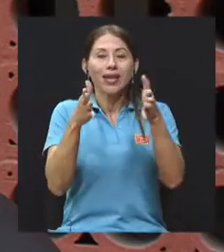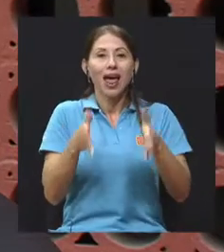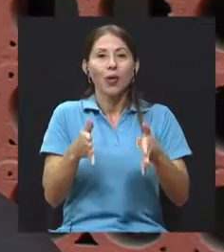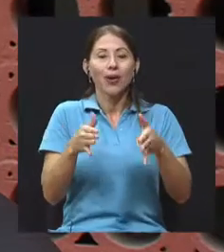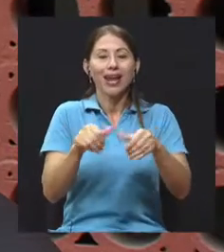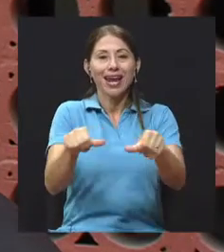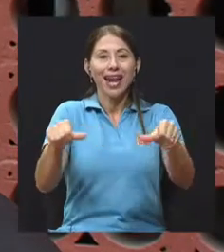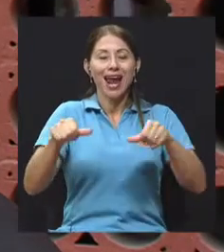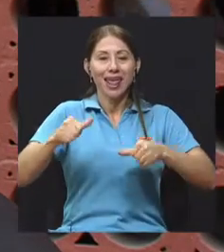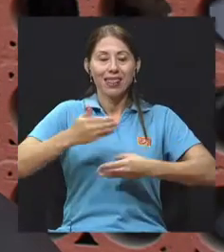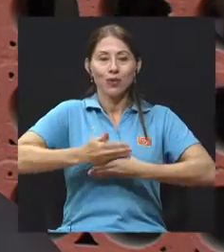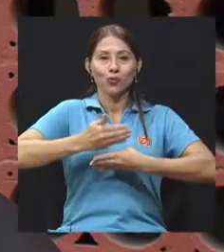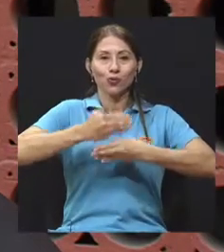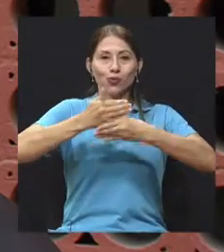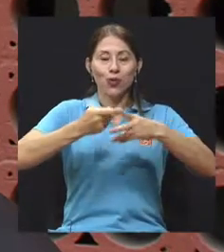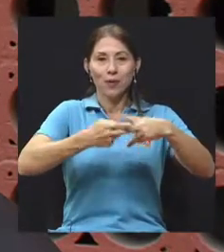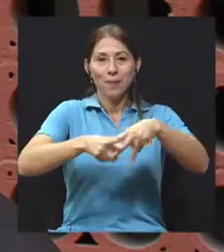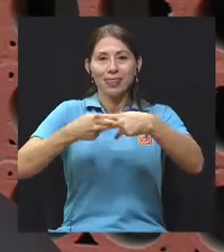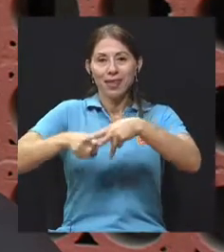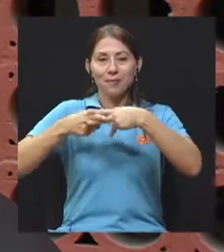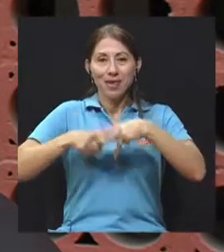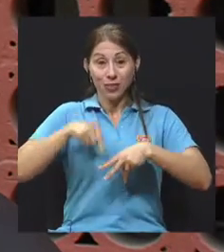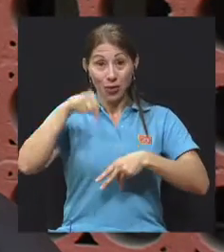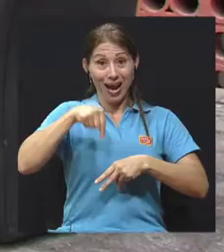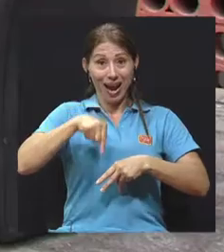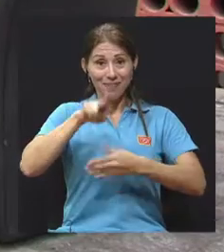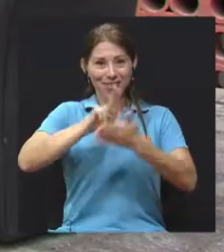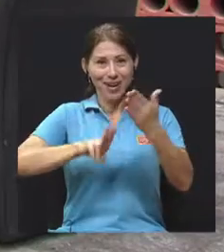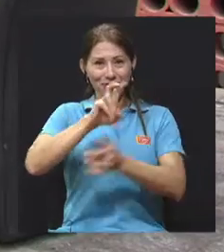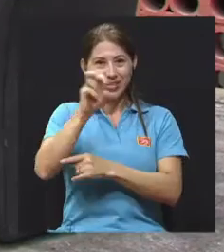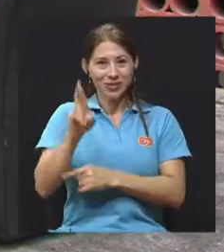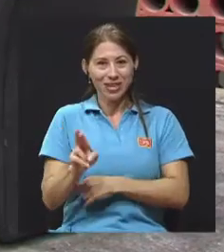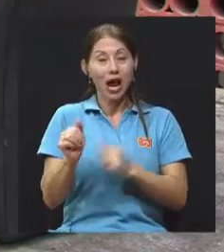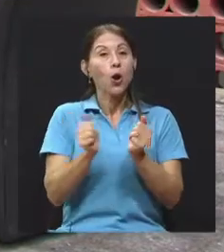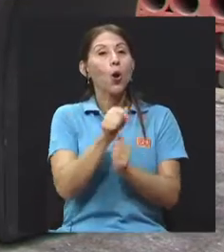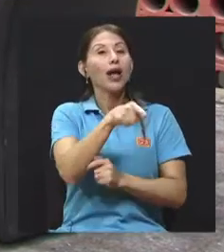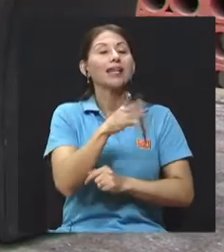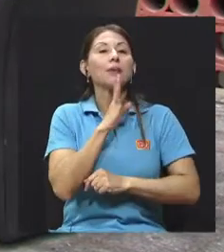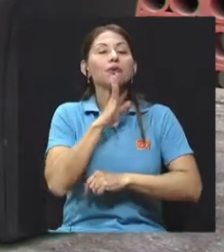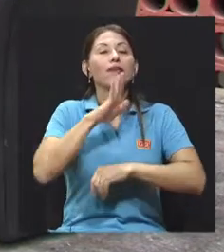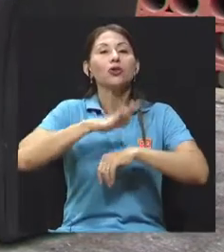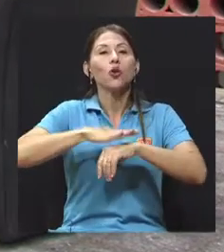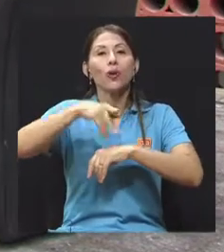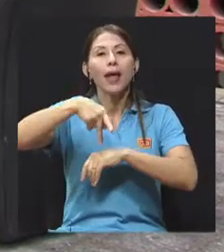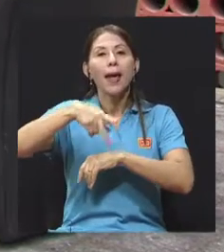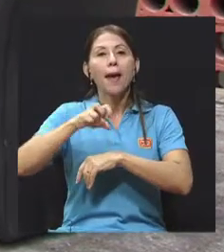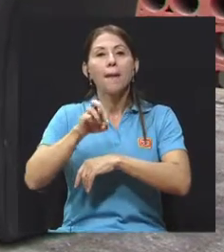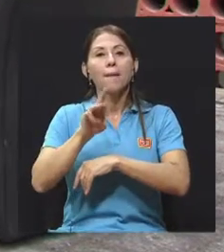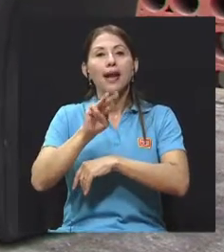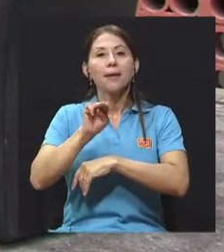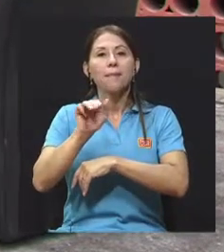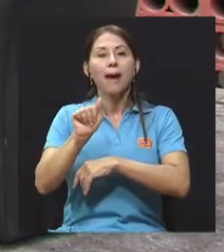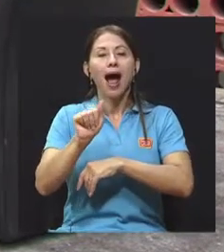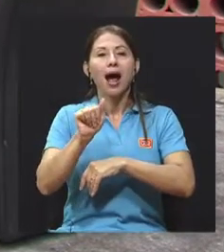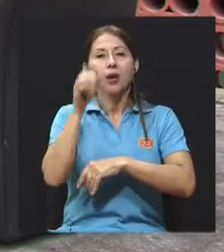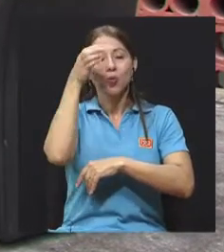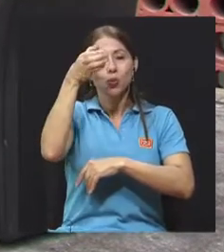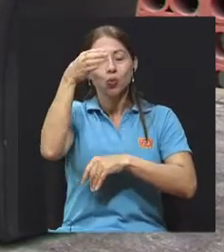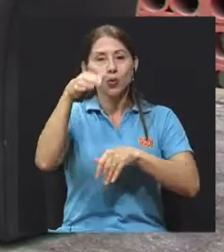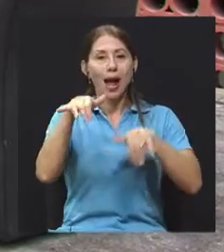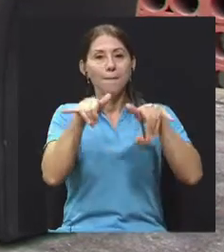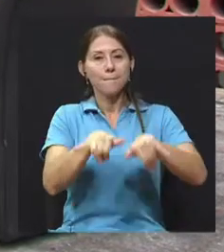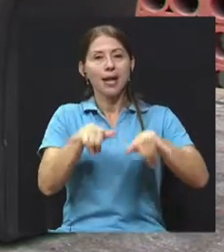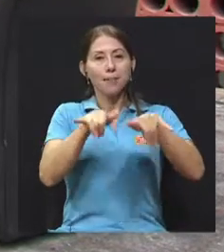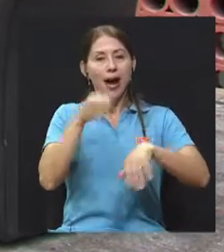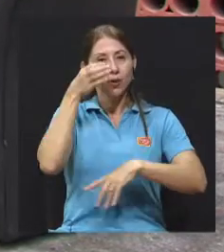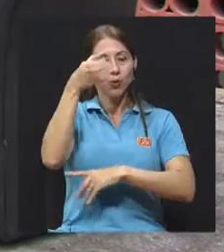construcción de aquí de la Universidad de Costa Rica. Y con él vamos profundizando más sobre la permacultura. Y vos, Saúl, tenías una pregunta. Me quedé con